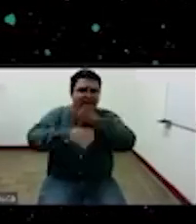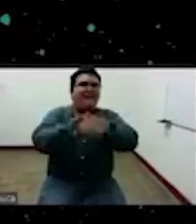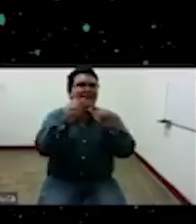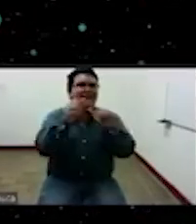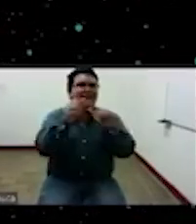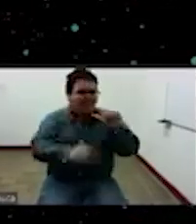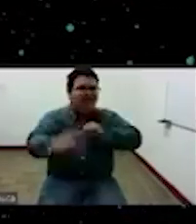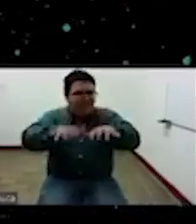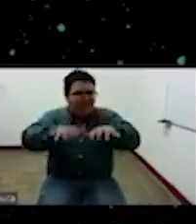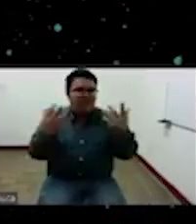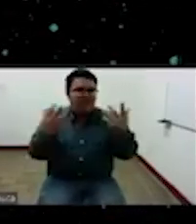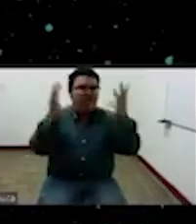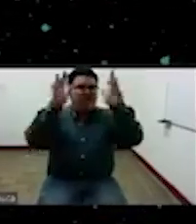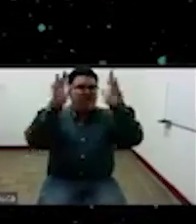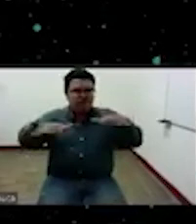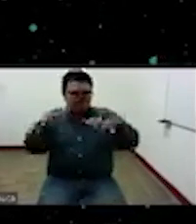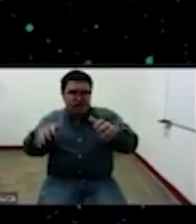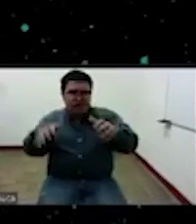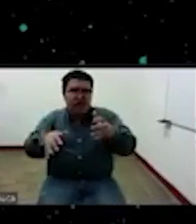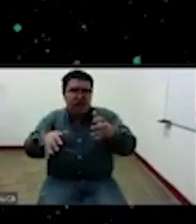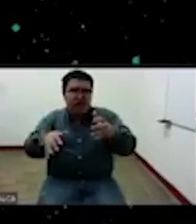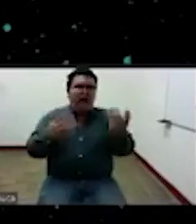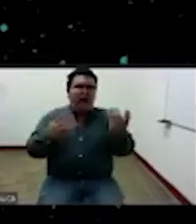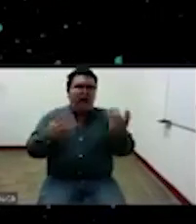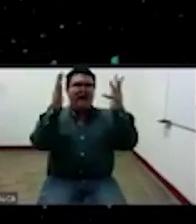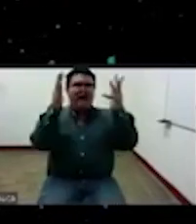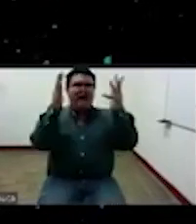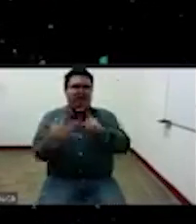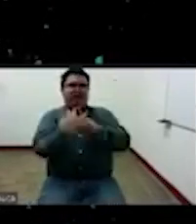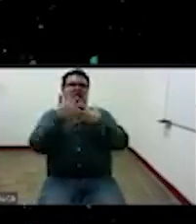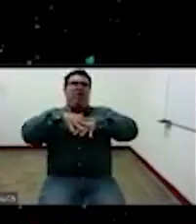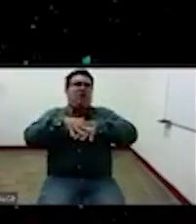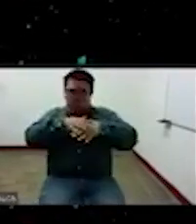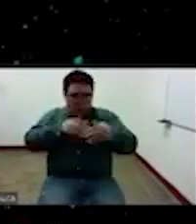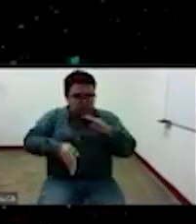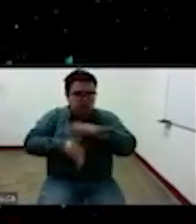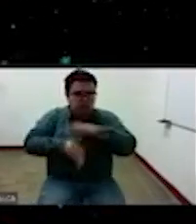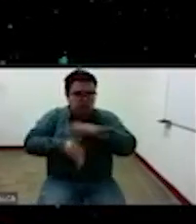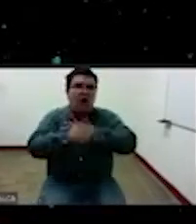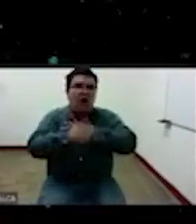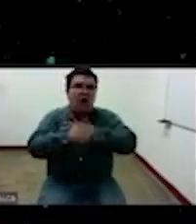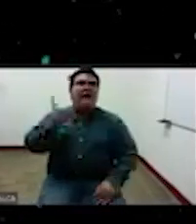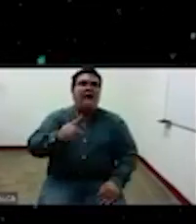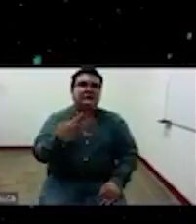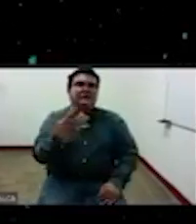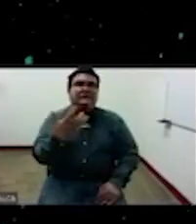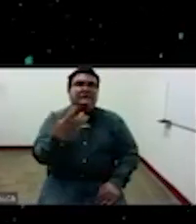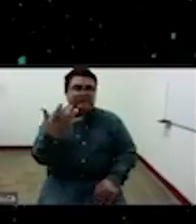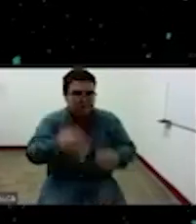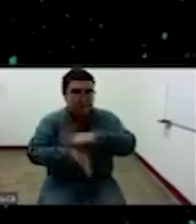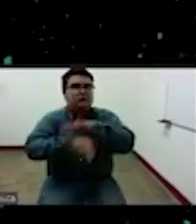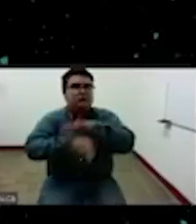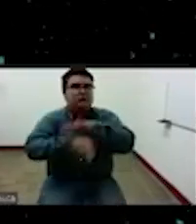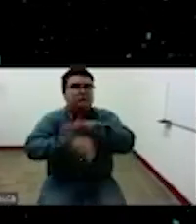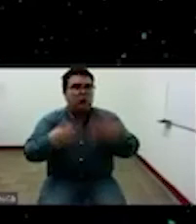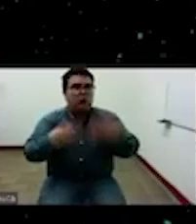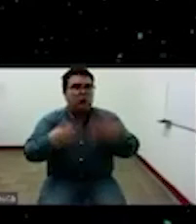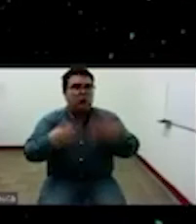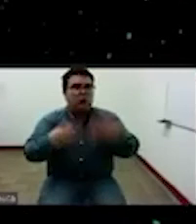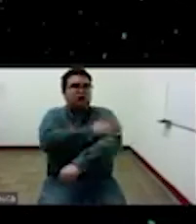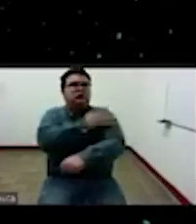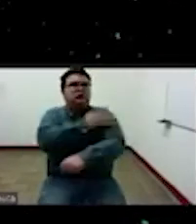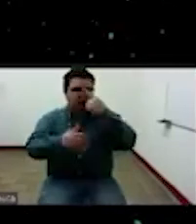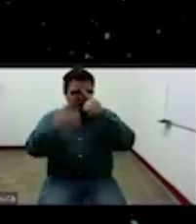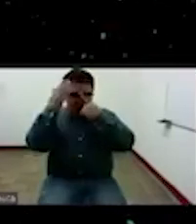han resistido por más de 500 años y que aún siguen permaneciendo ¿no? y que están vigente así